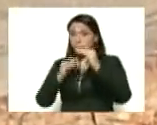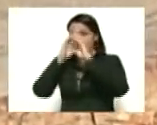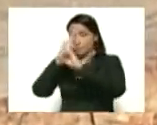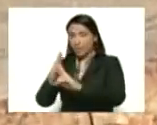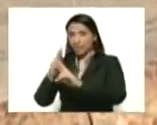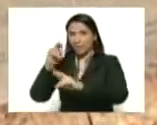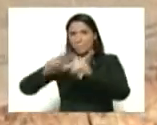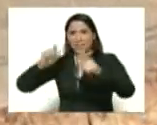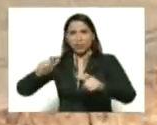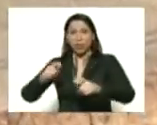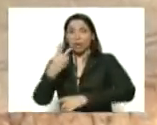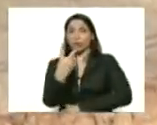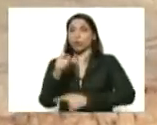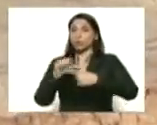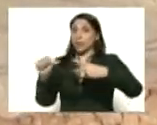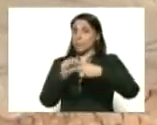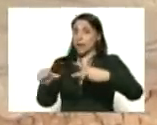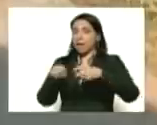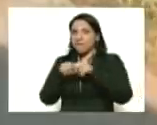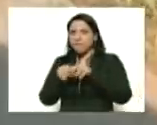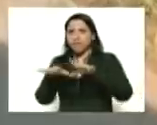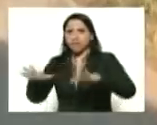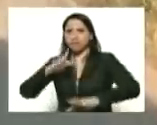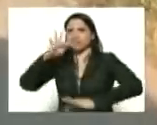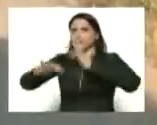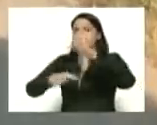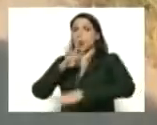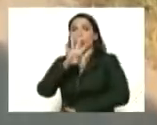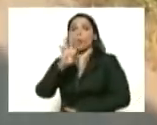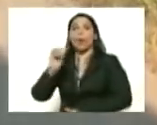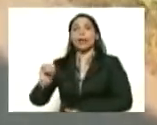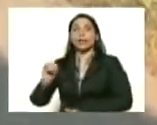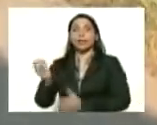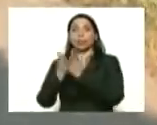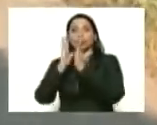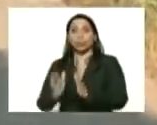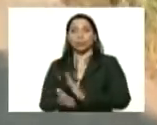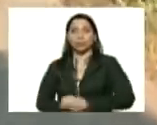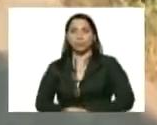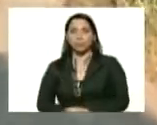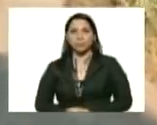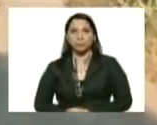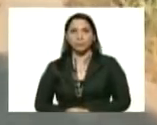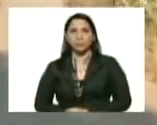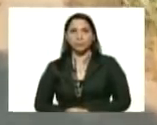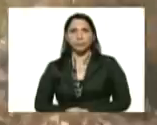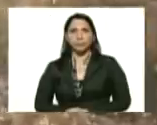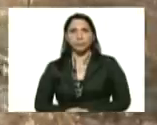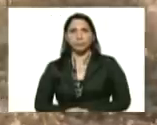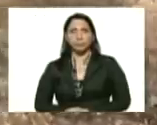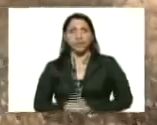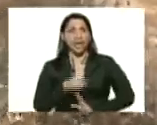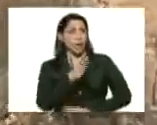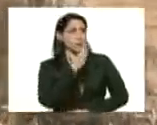personas en dos semanas contagiaron al menos a 41. Hay que ser un poco más responsable.